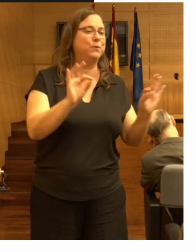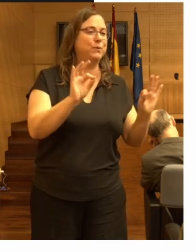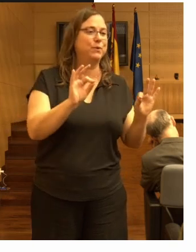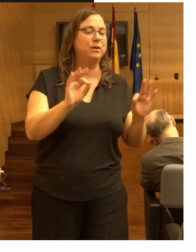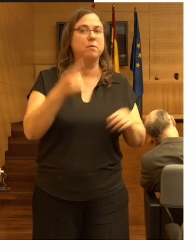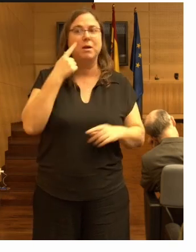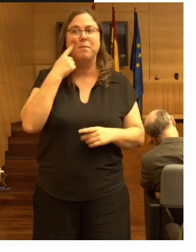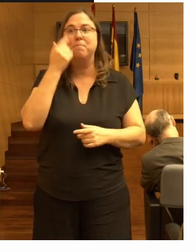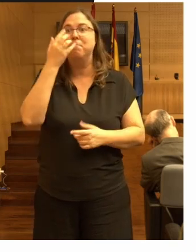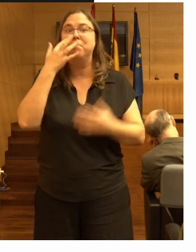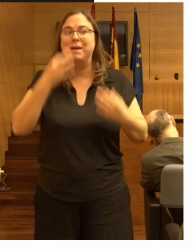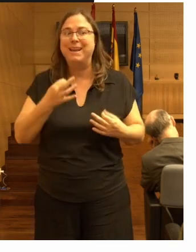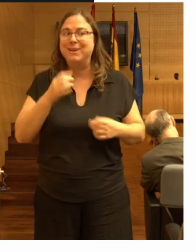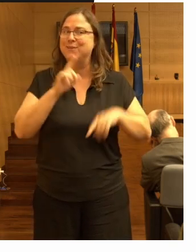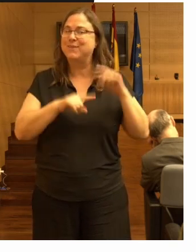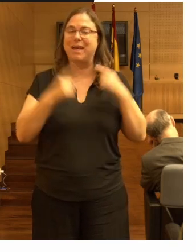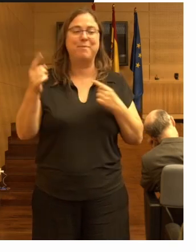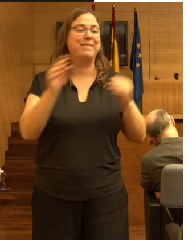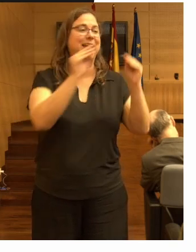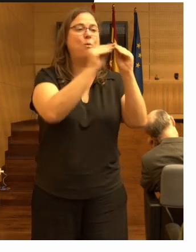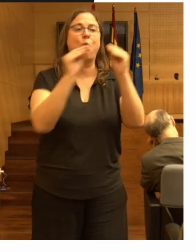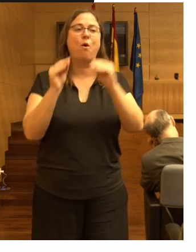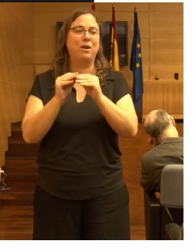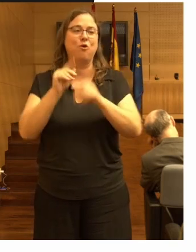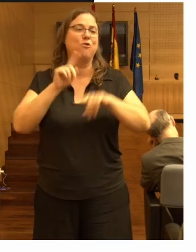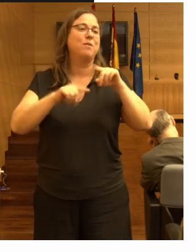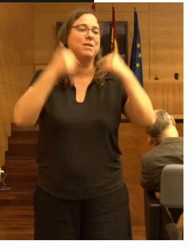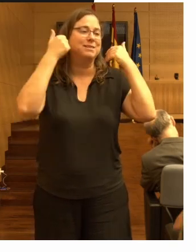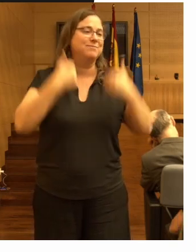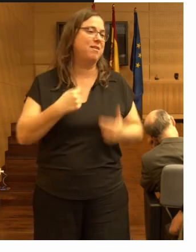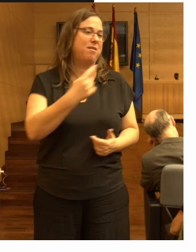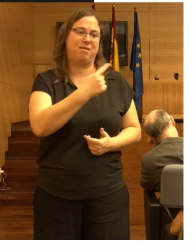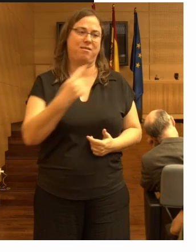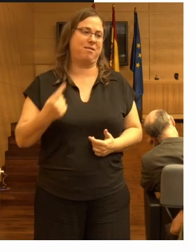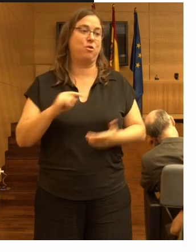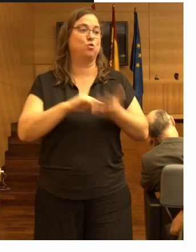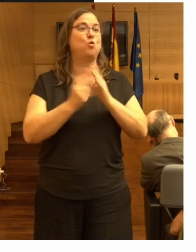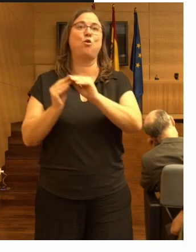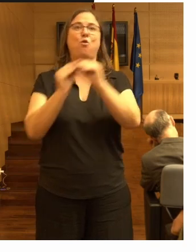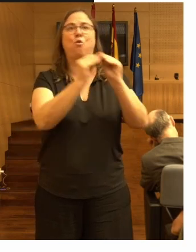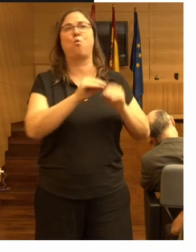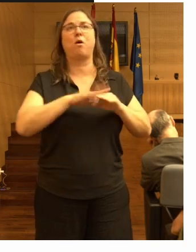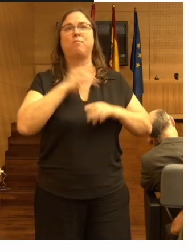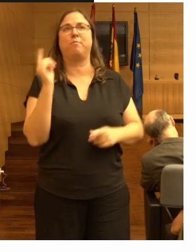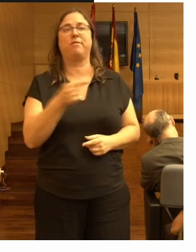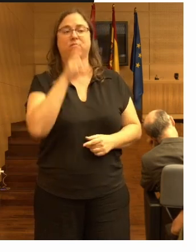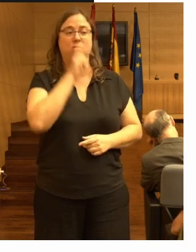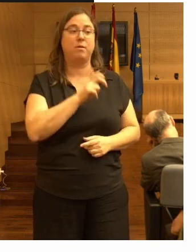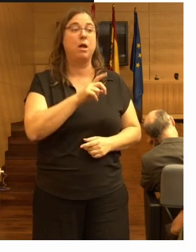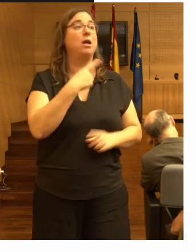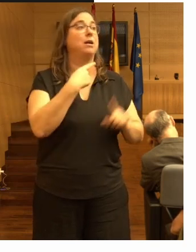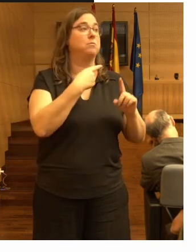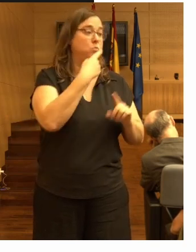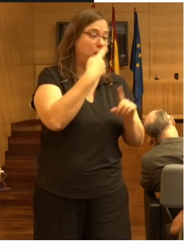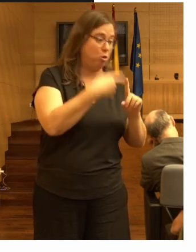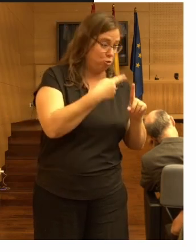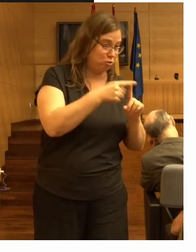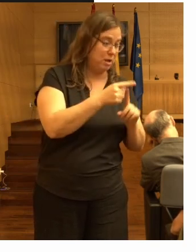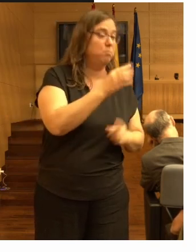peligroso así que no no hay una solución única para todos hay cosas que hay veces que una cosa es buena y otra no